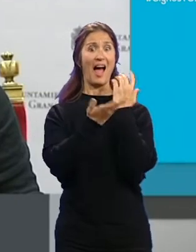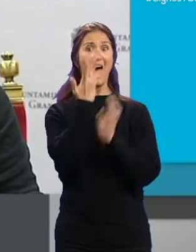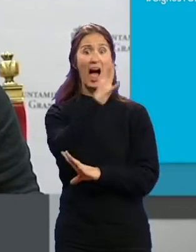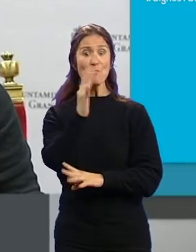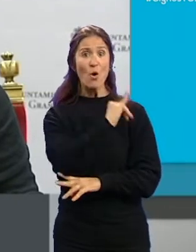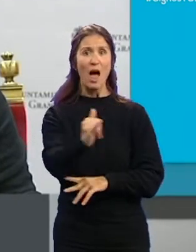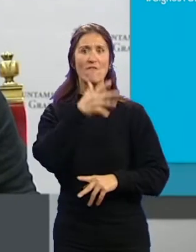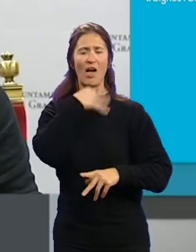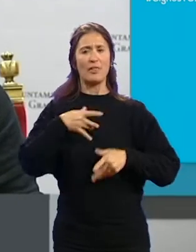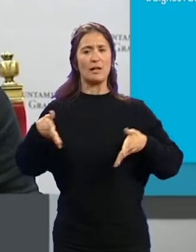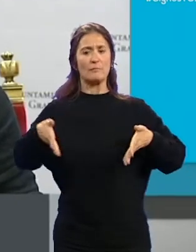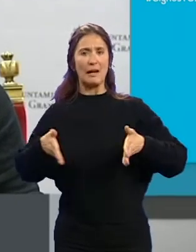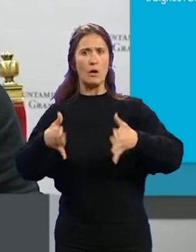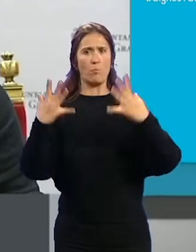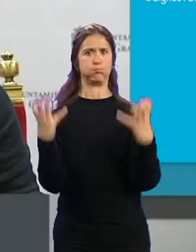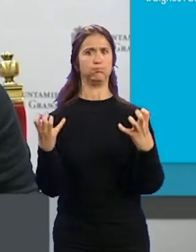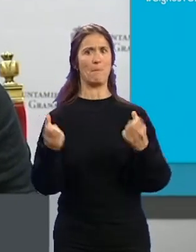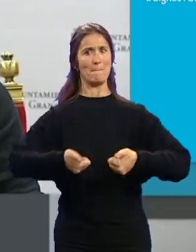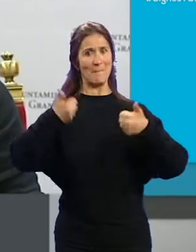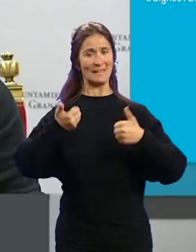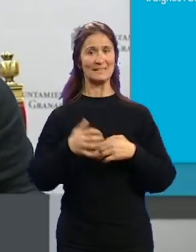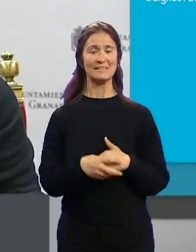Es algo como poco incomprensible.